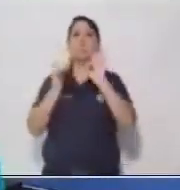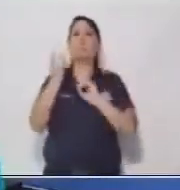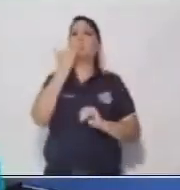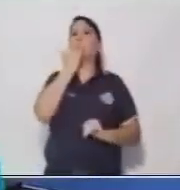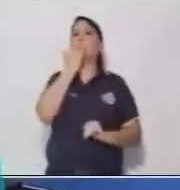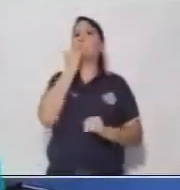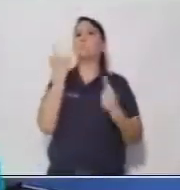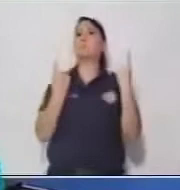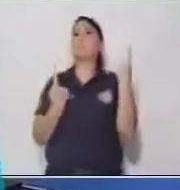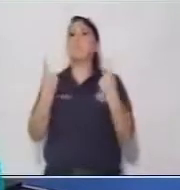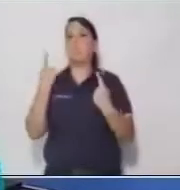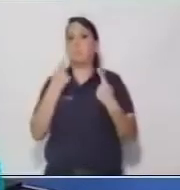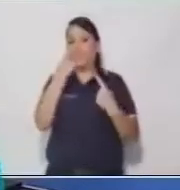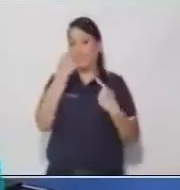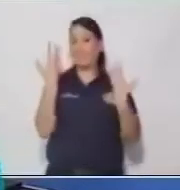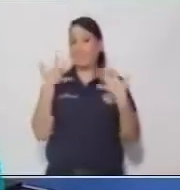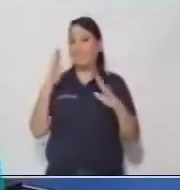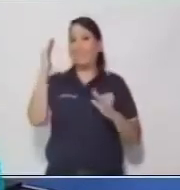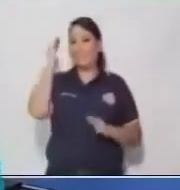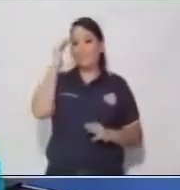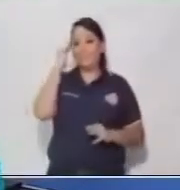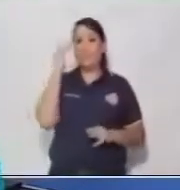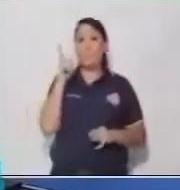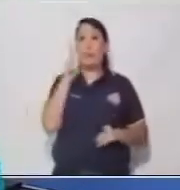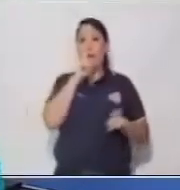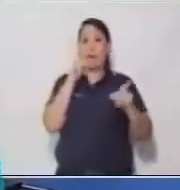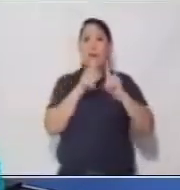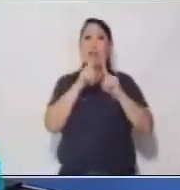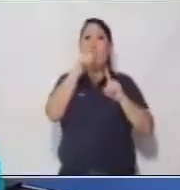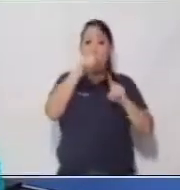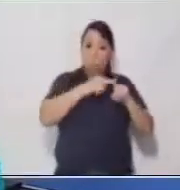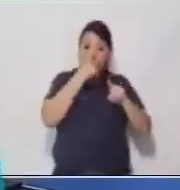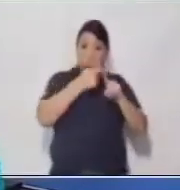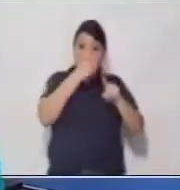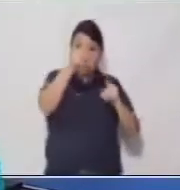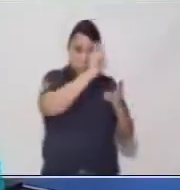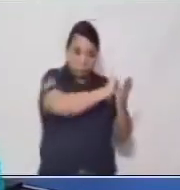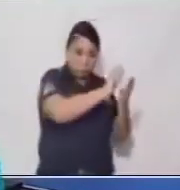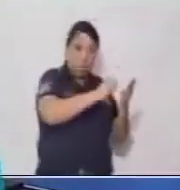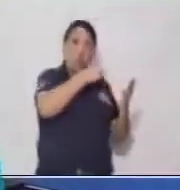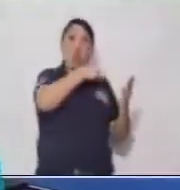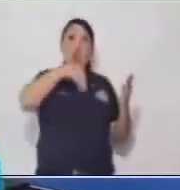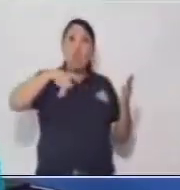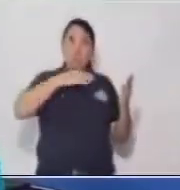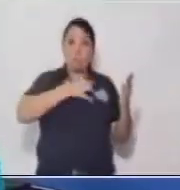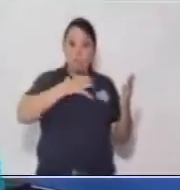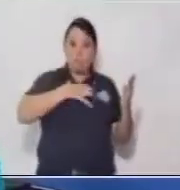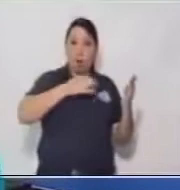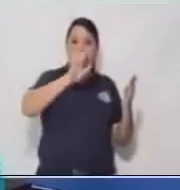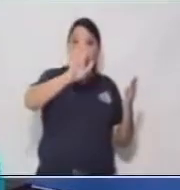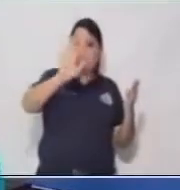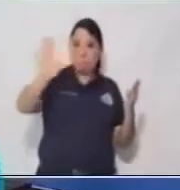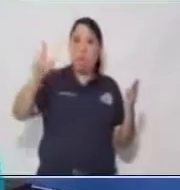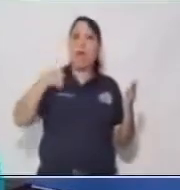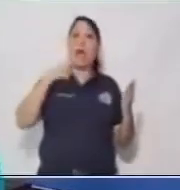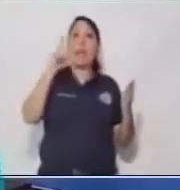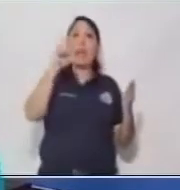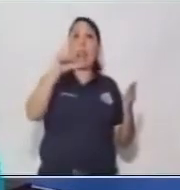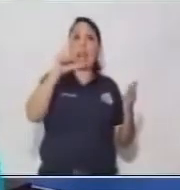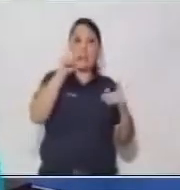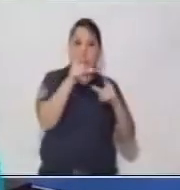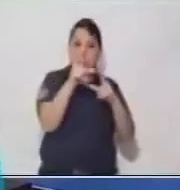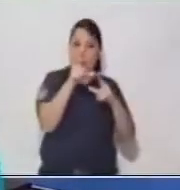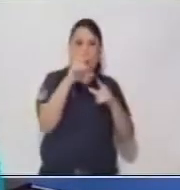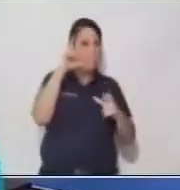Ahora ya lo sabes. Y cuando escriban nombres propios, sustantivos propios, utilizaremos la letra inicial